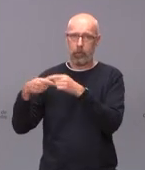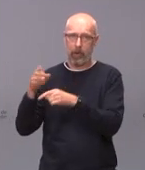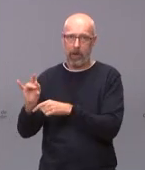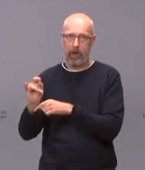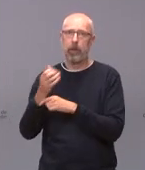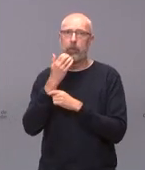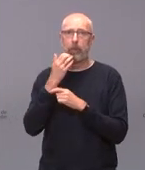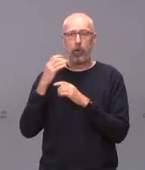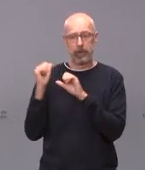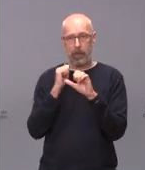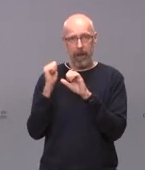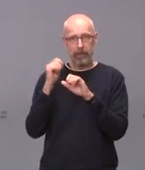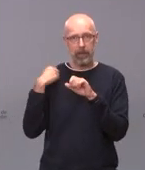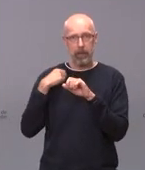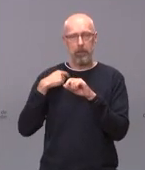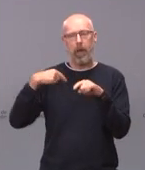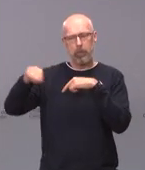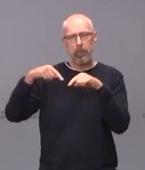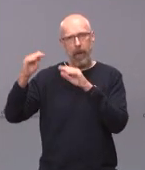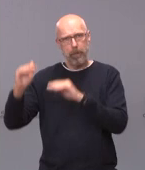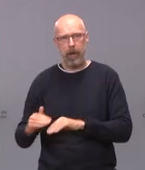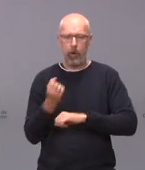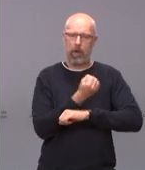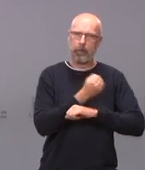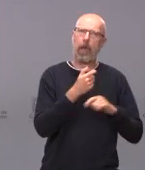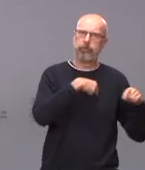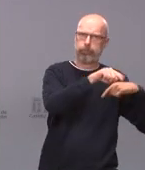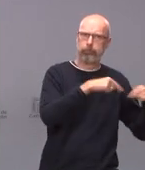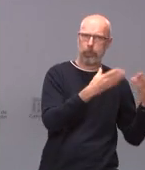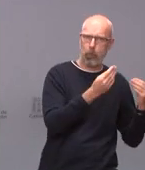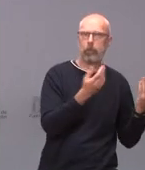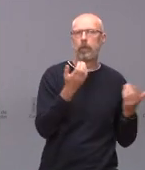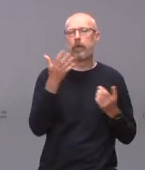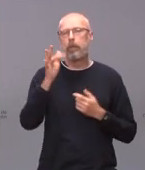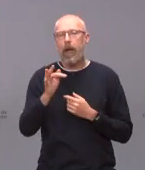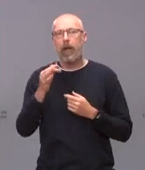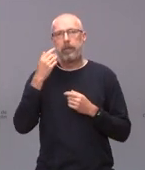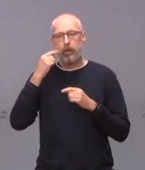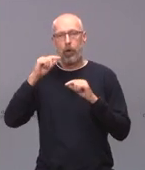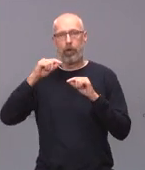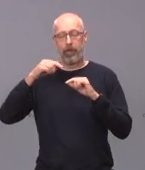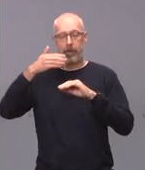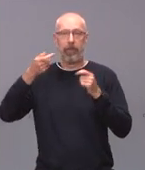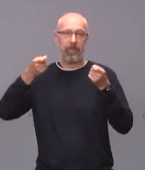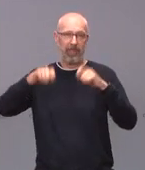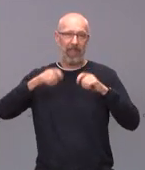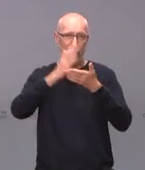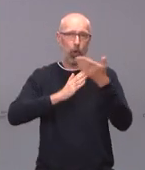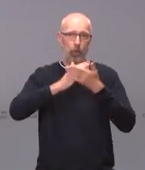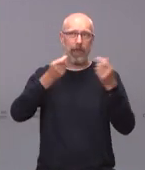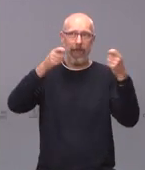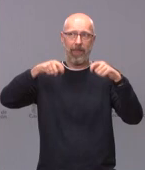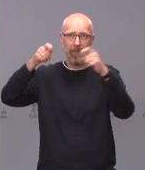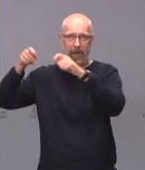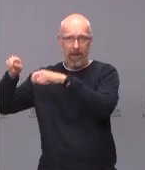semana santa que fue en navidades es verdad que el mantenimiento del confinamiento y el reforzamiento de las medidas de control